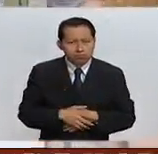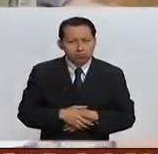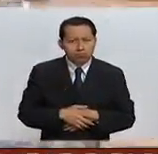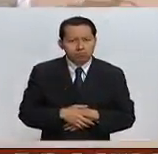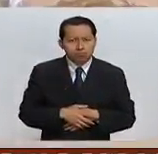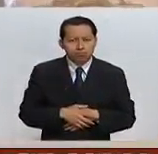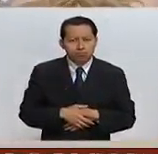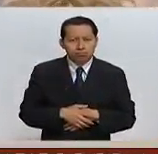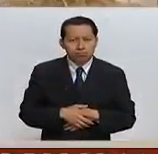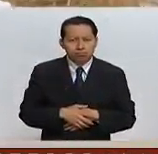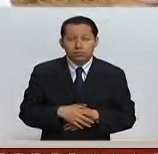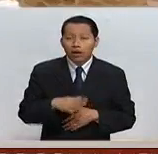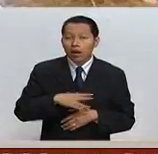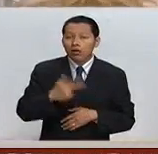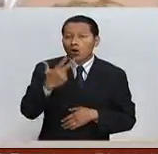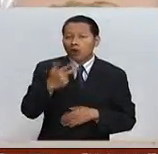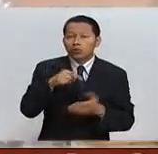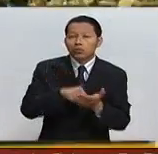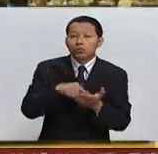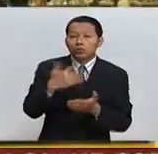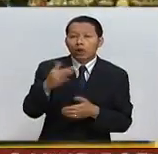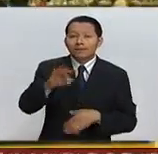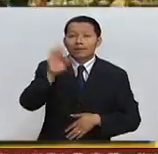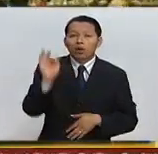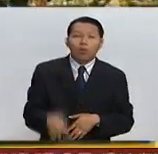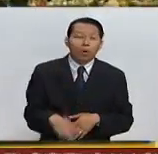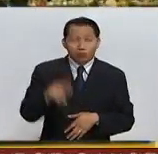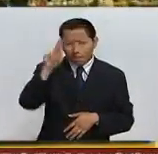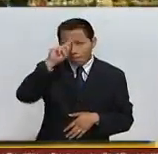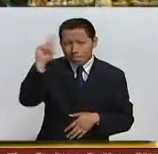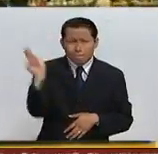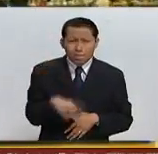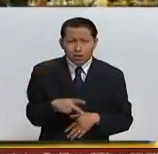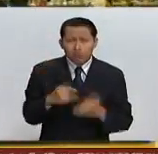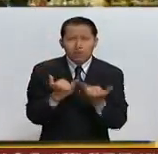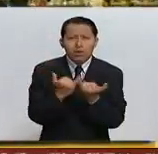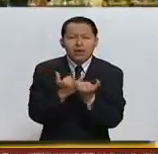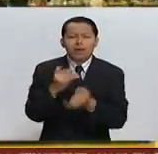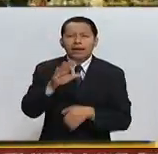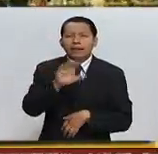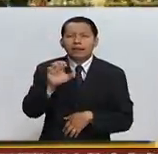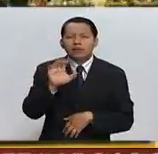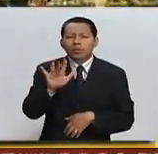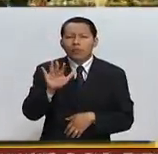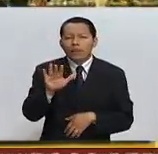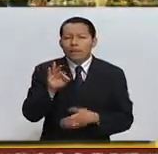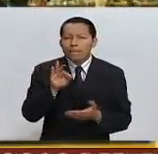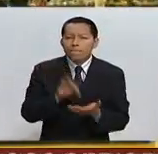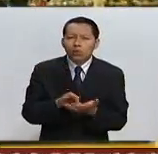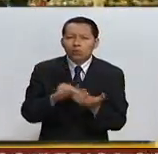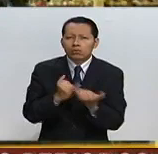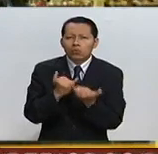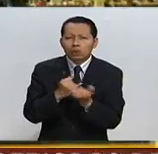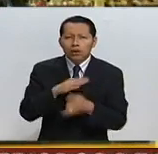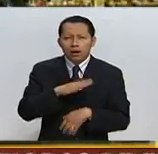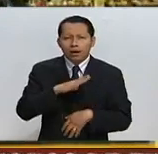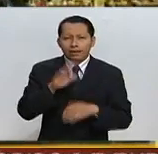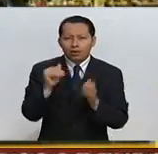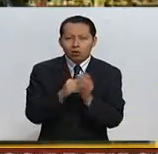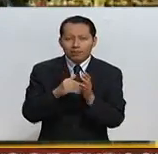Y fue de 8.5% la peor caída, 550 puntos se desplomó para ubicarse en las 5